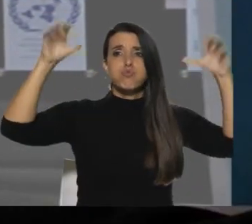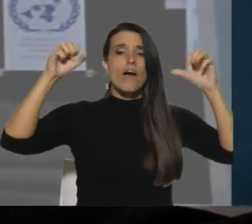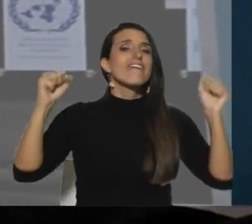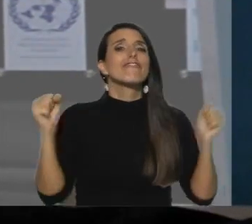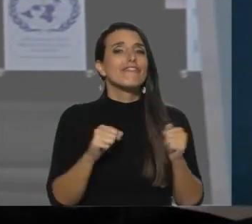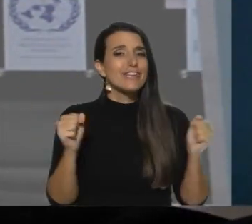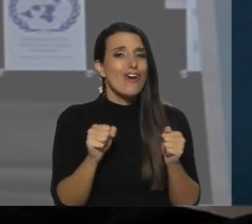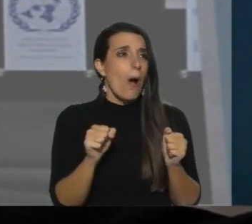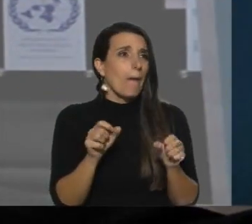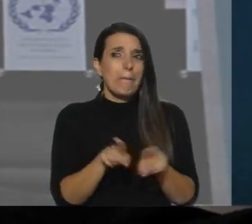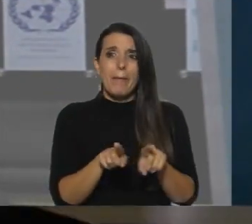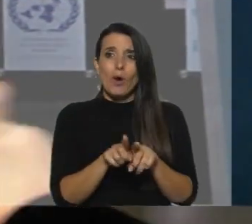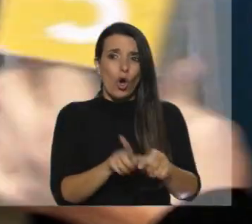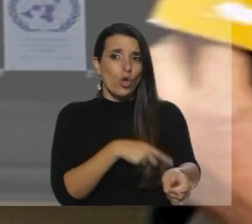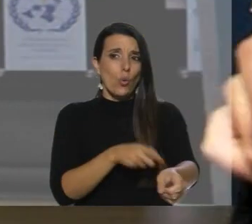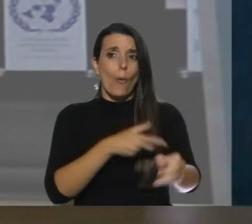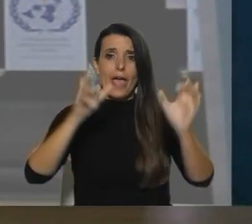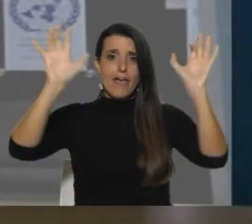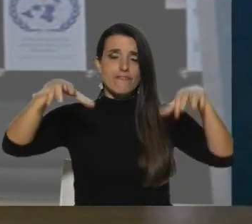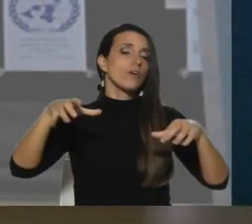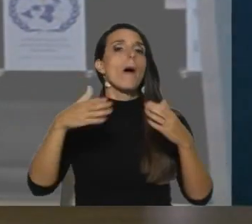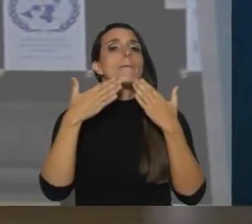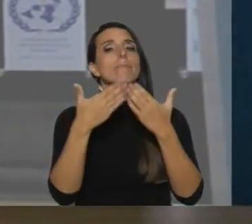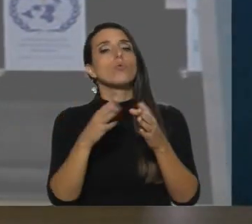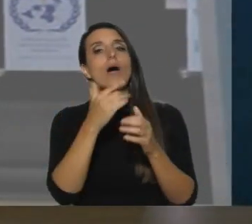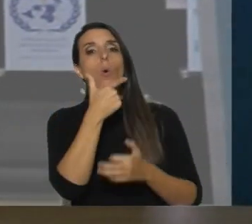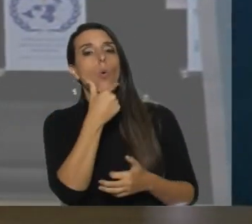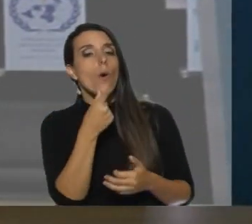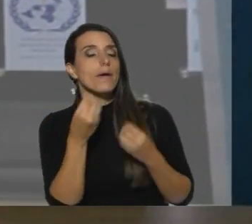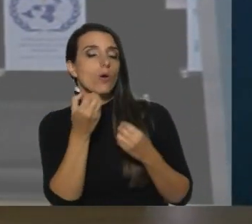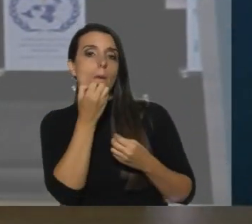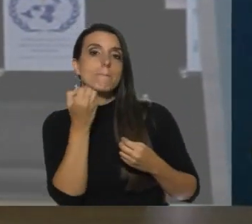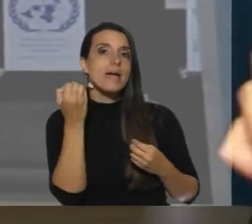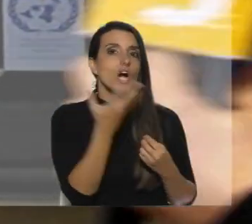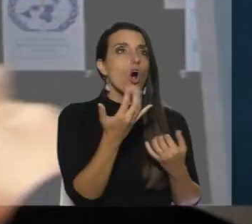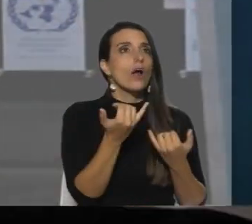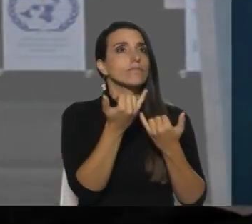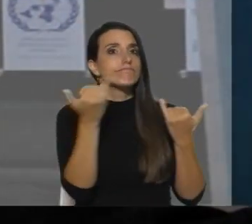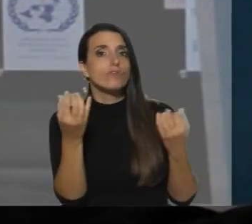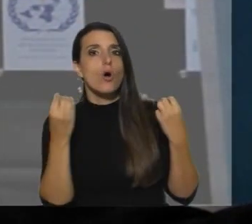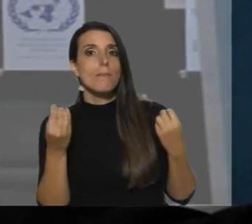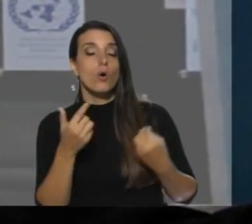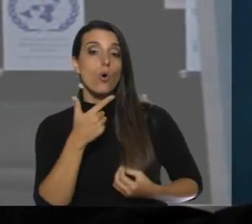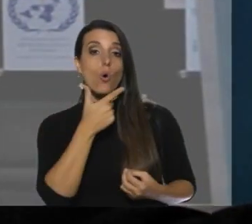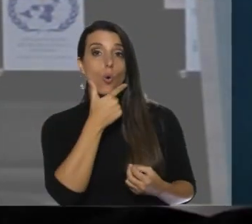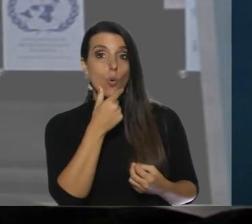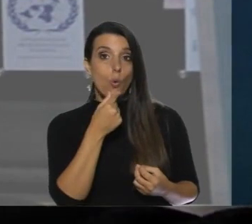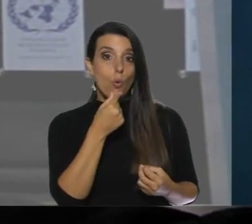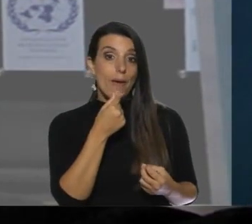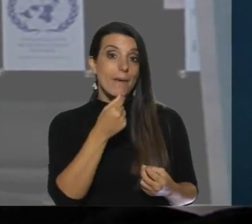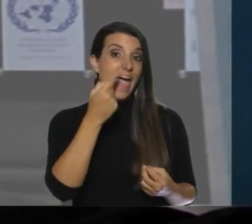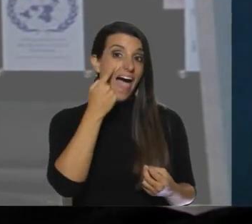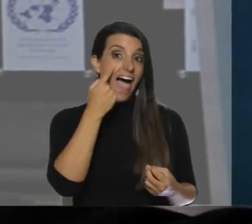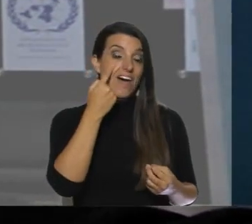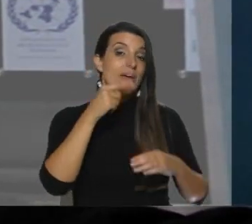frío típicos de este tipo de situaciones. ¿Qué ocurre a partir del jueves? ¿Mejora el estado del tiempo? A partir del jueves lo que estamos esperando es que las